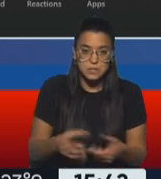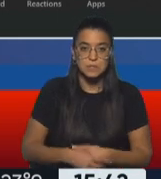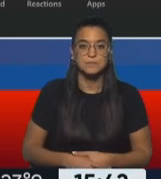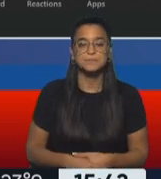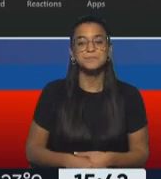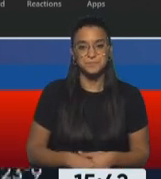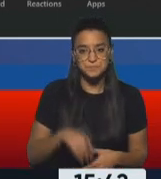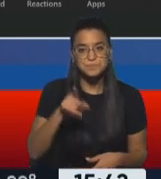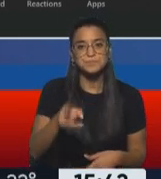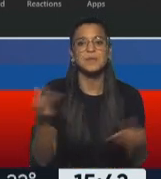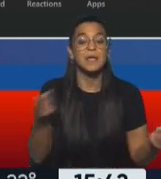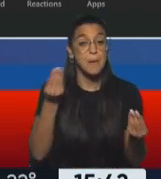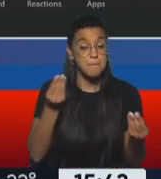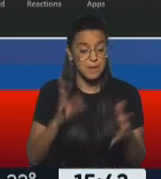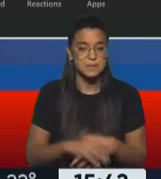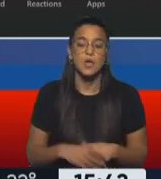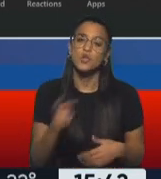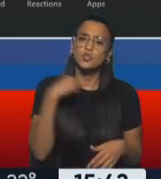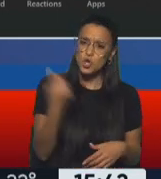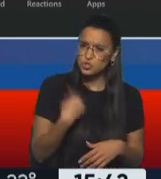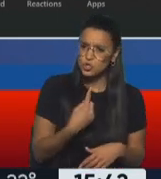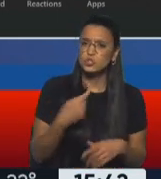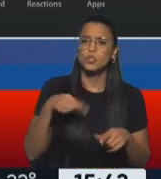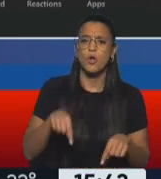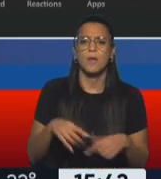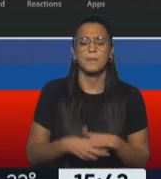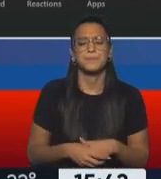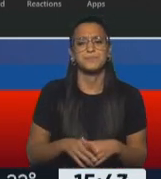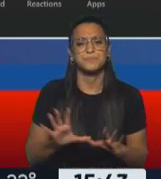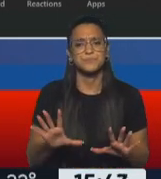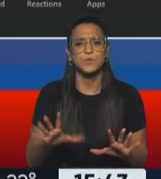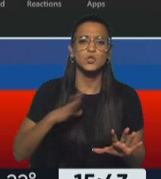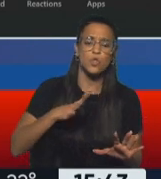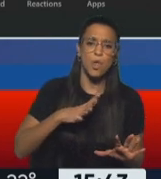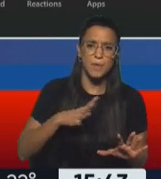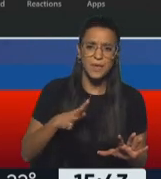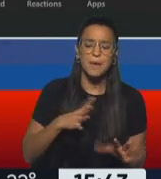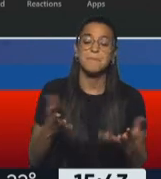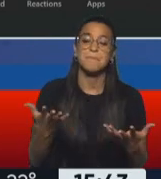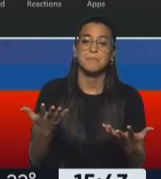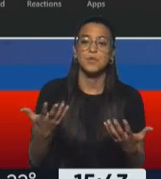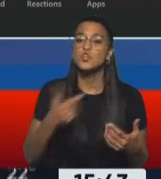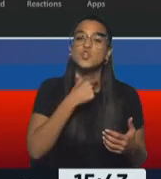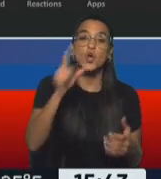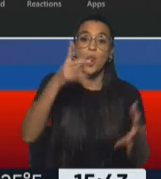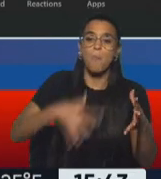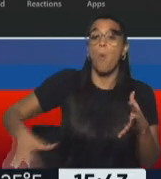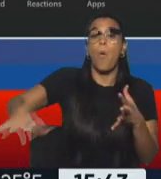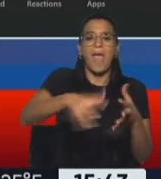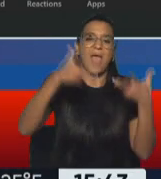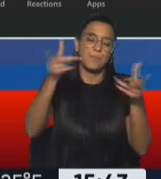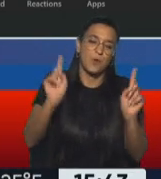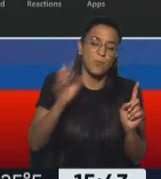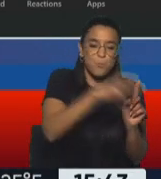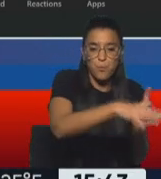Mira, Raúl, lo que sucede es que nosotros tenemos aún, digamos, para hablar, no quiero hablar del pueblo, pero digamos de